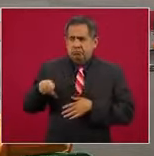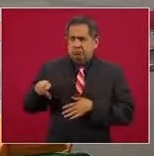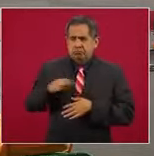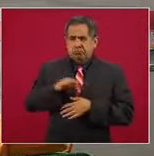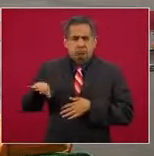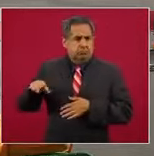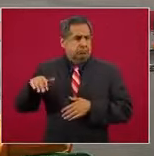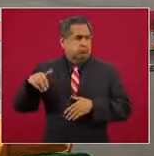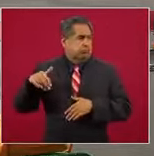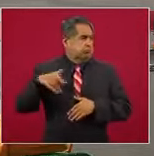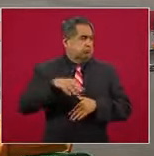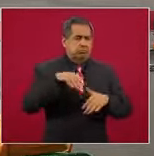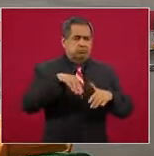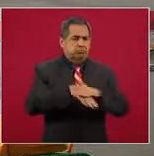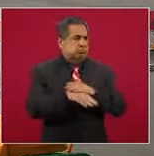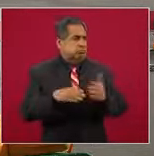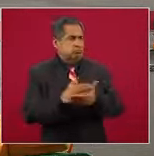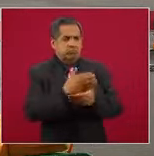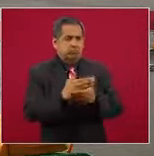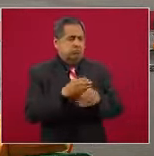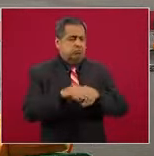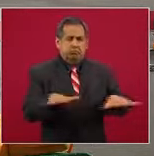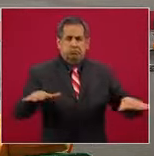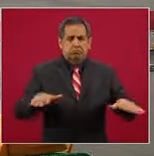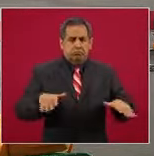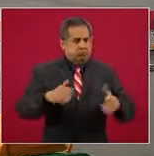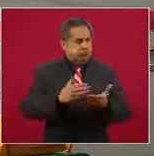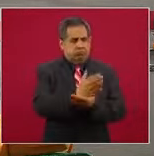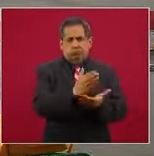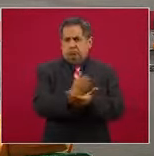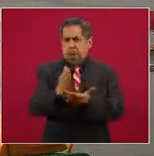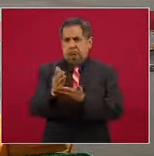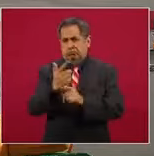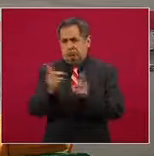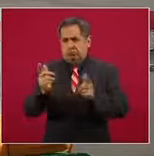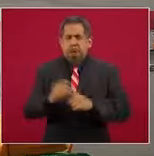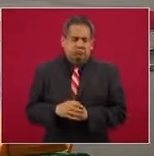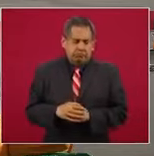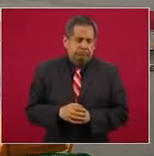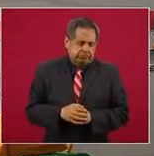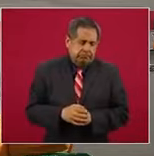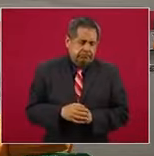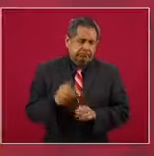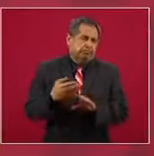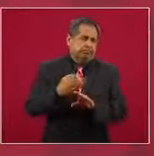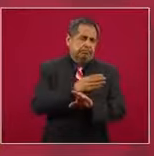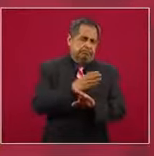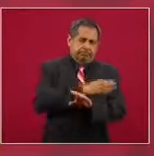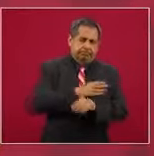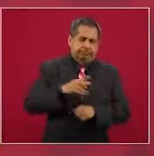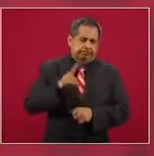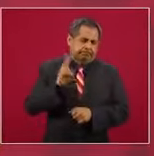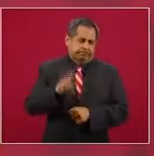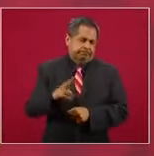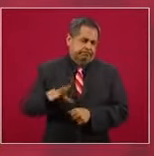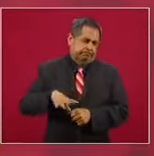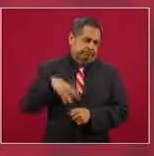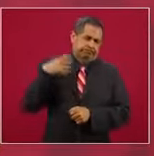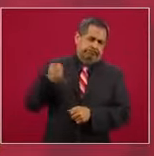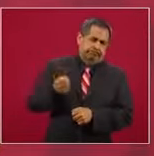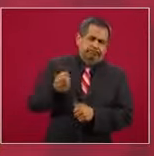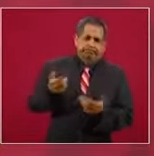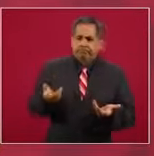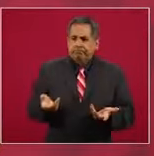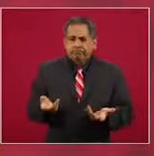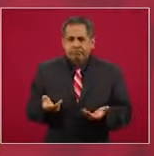acceder a las playas. En efecto, se ha abusado de esto en el sentido de que no